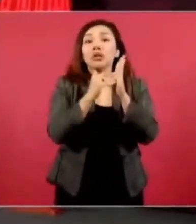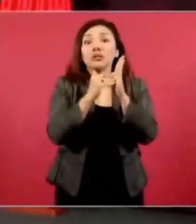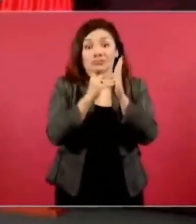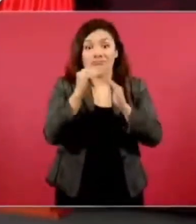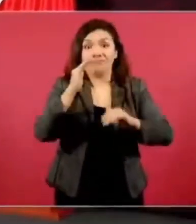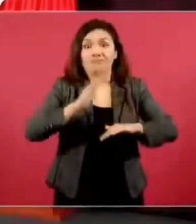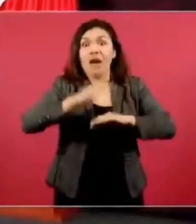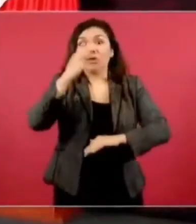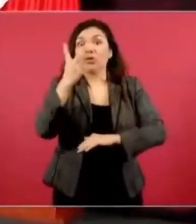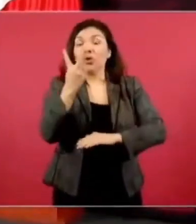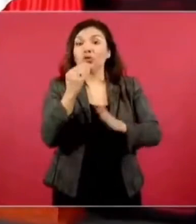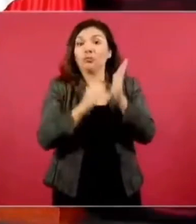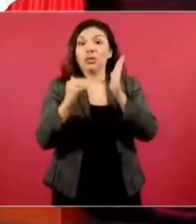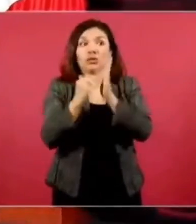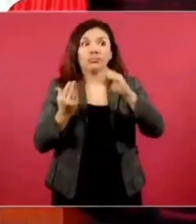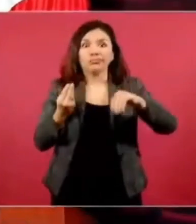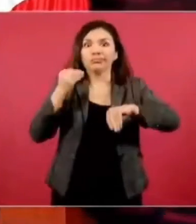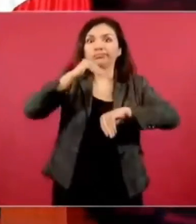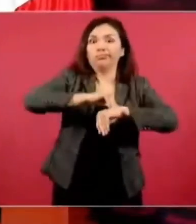dos millones,